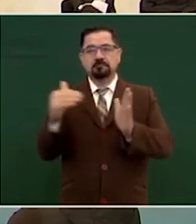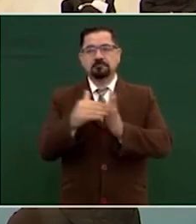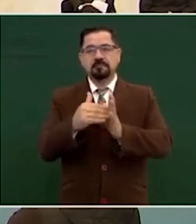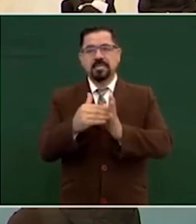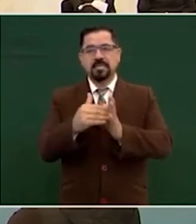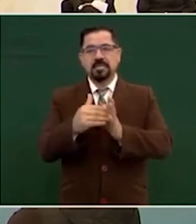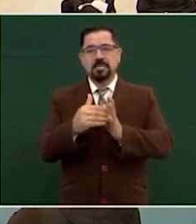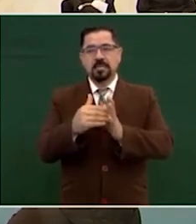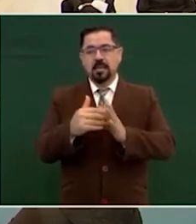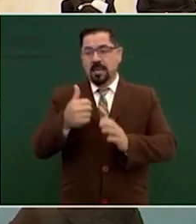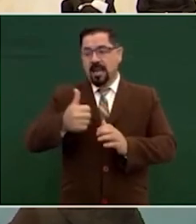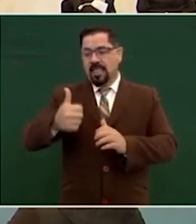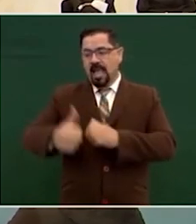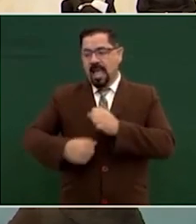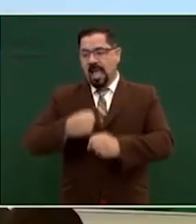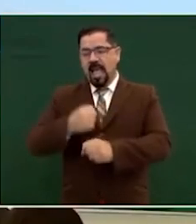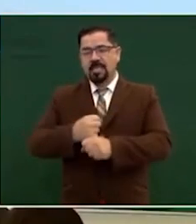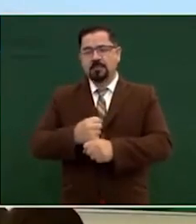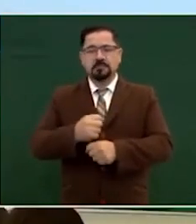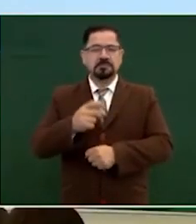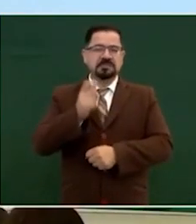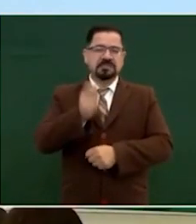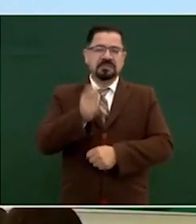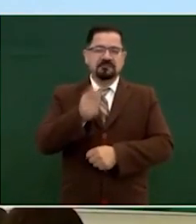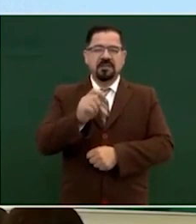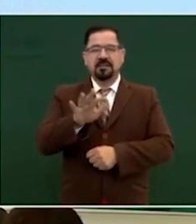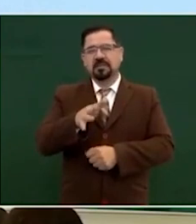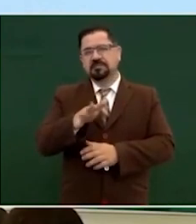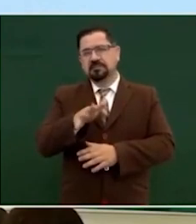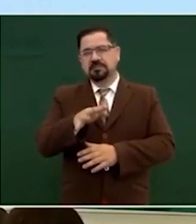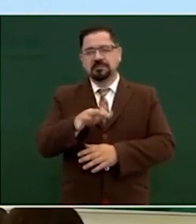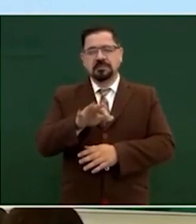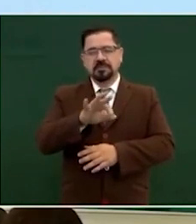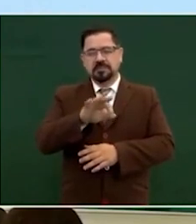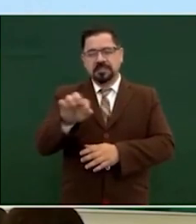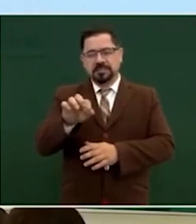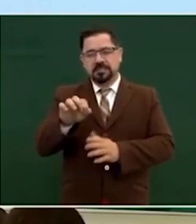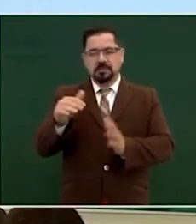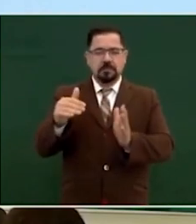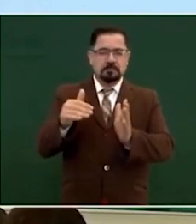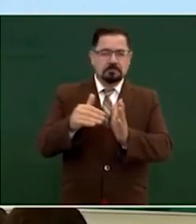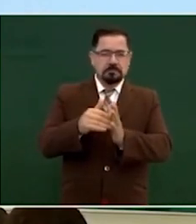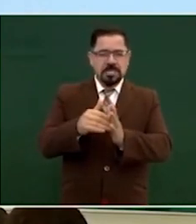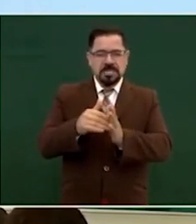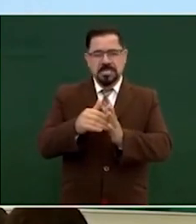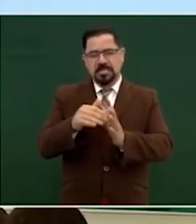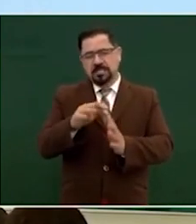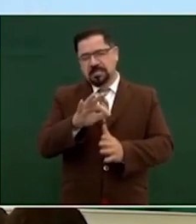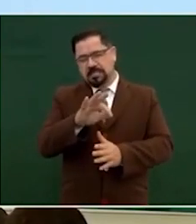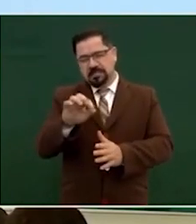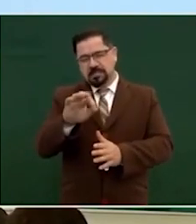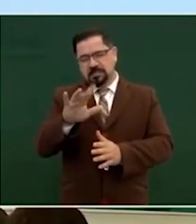al año quiere decir que son como 300 mil no 350 mil